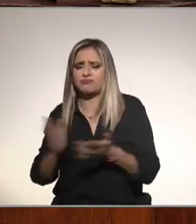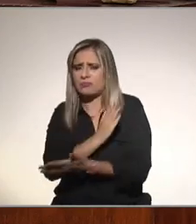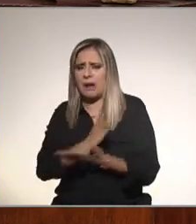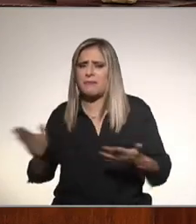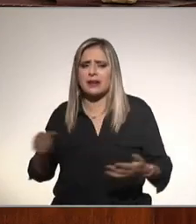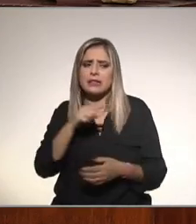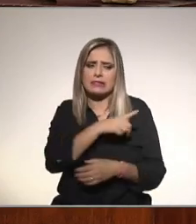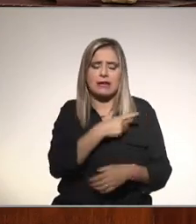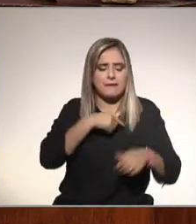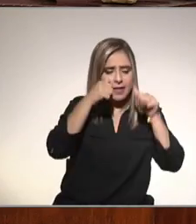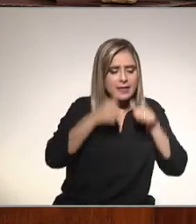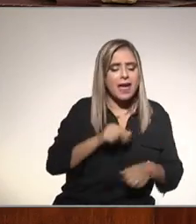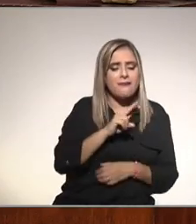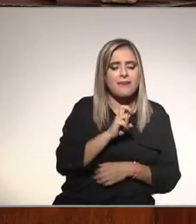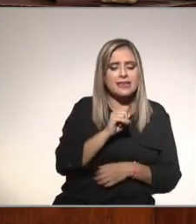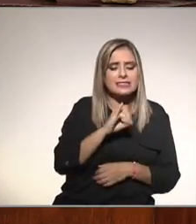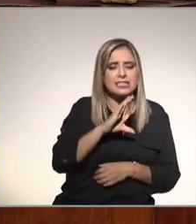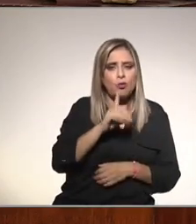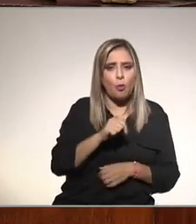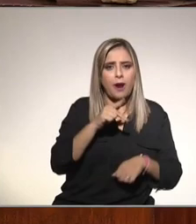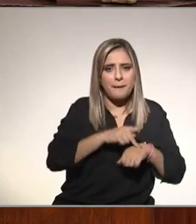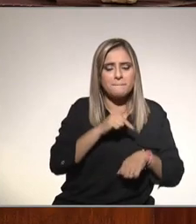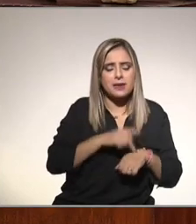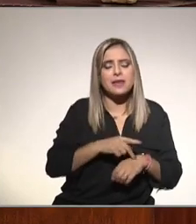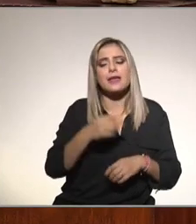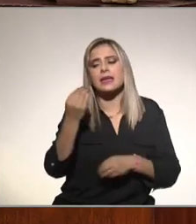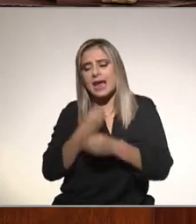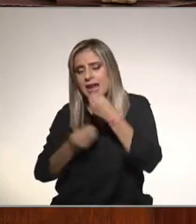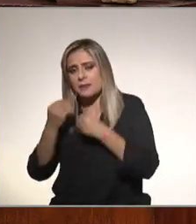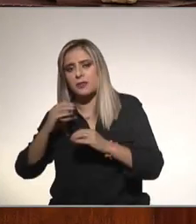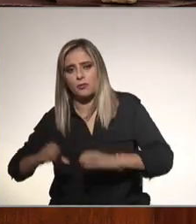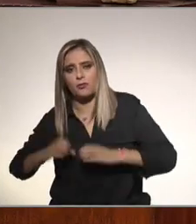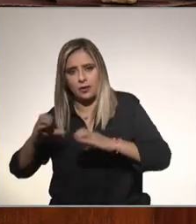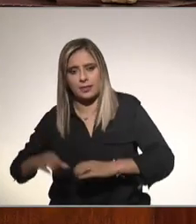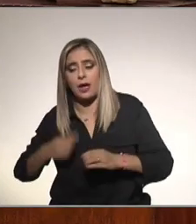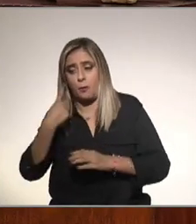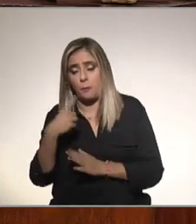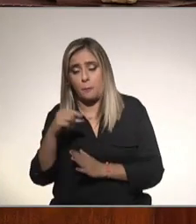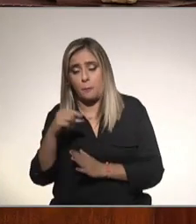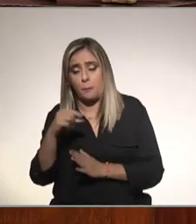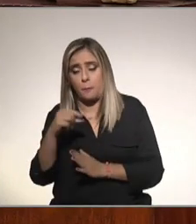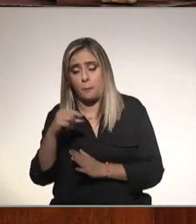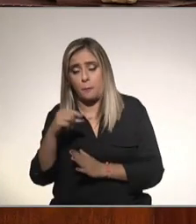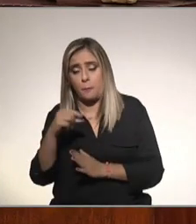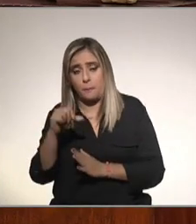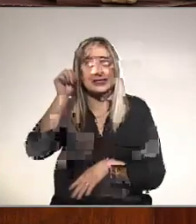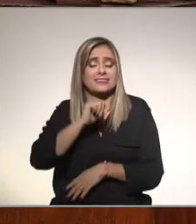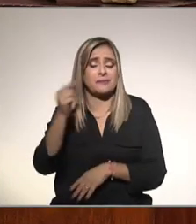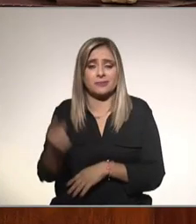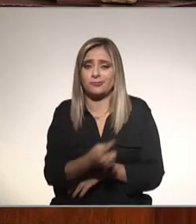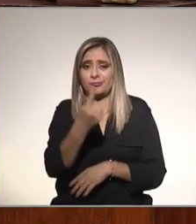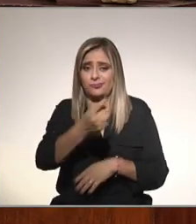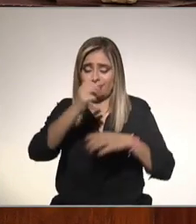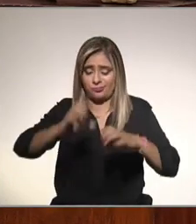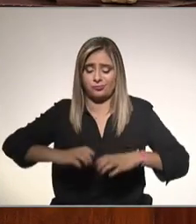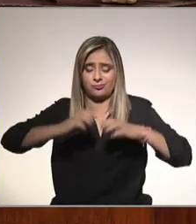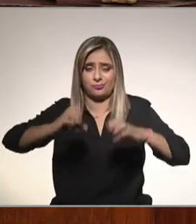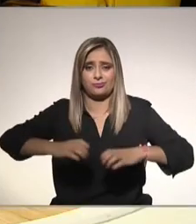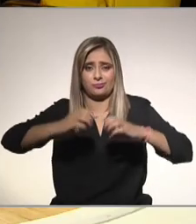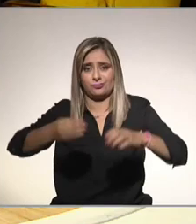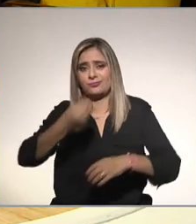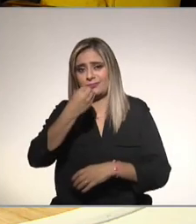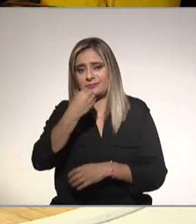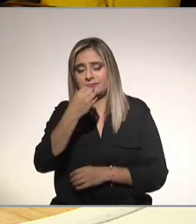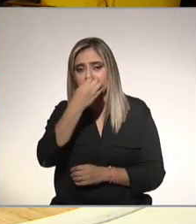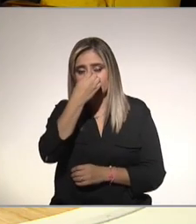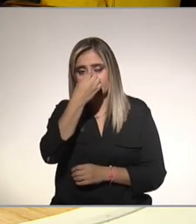y la alimentación no sería por un mes sino sería siempre para siempre vamos